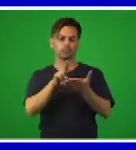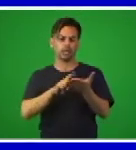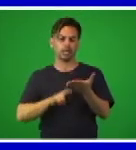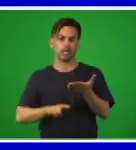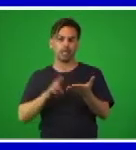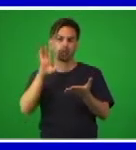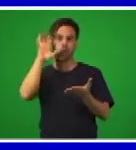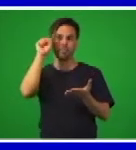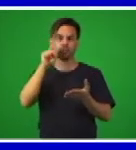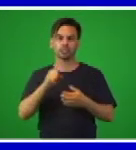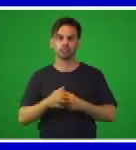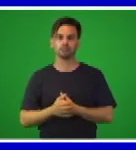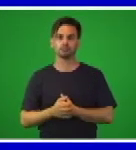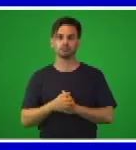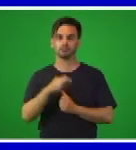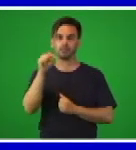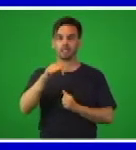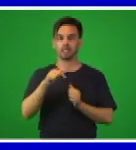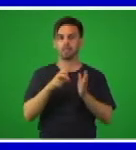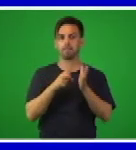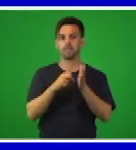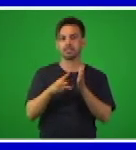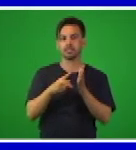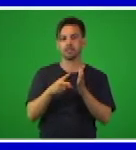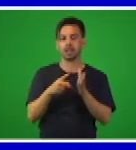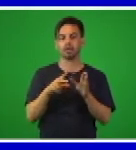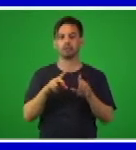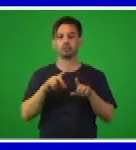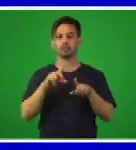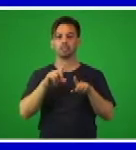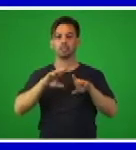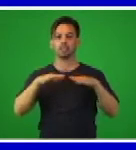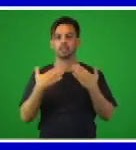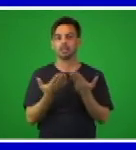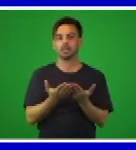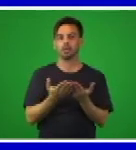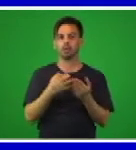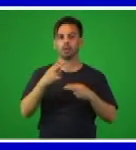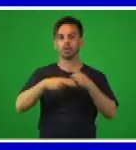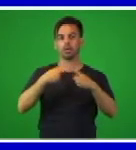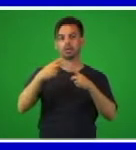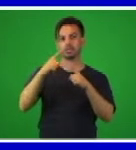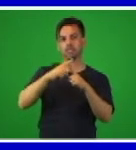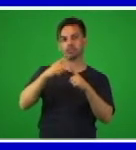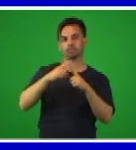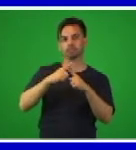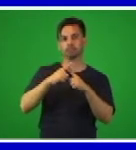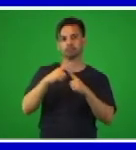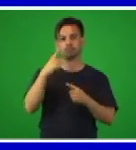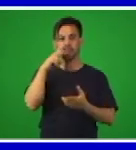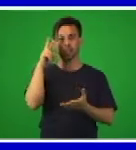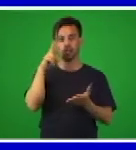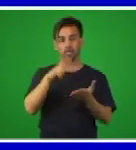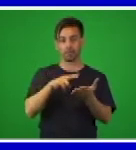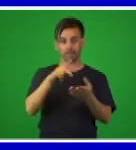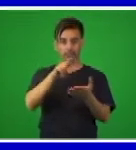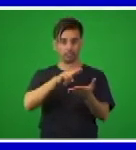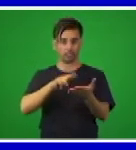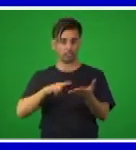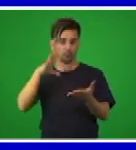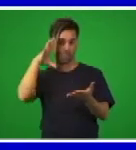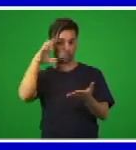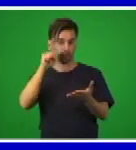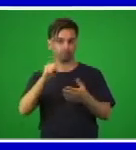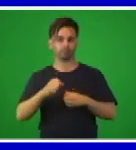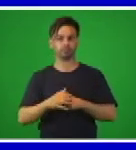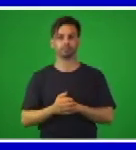lectura. Ejemplo de preguntas que pueden responder las tienen ahí en pantallas. ¿Qué tipo de texto es? Estamos en presencia de una